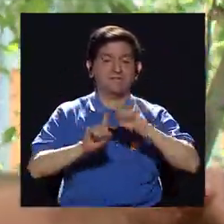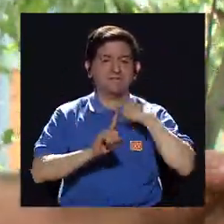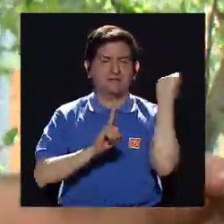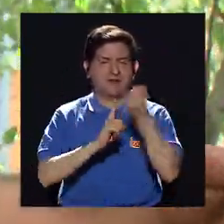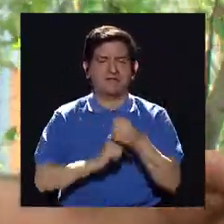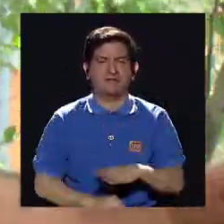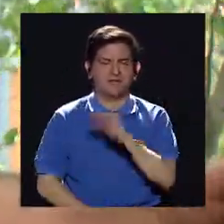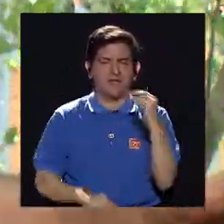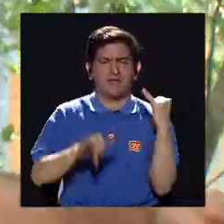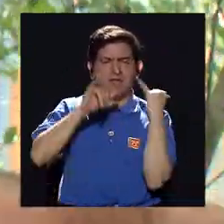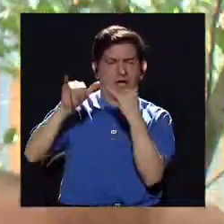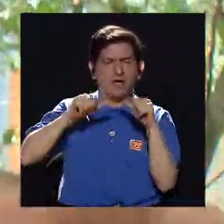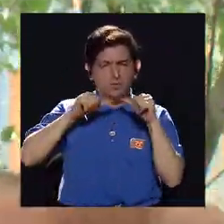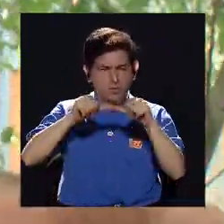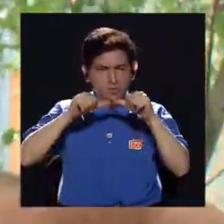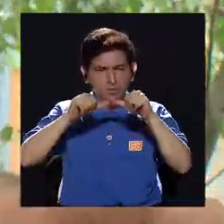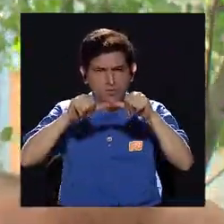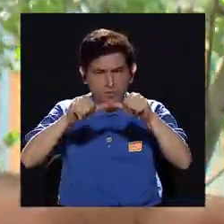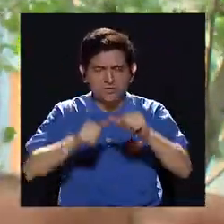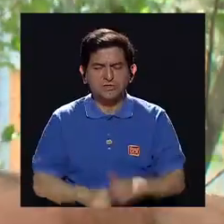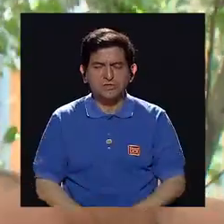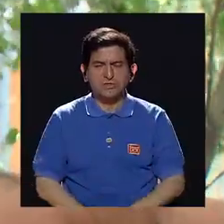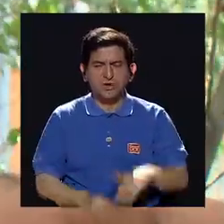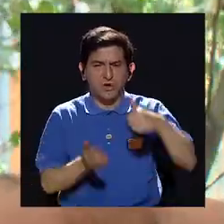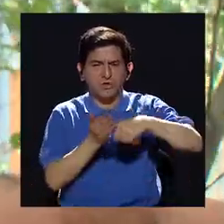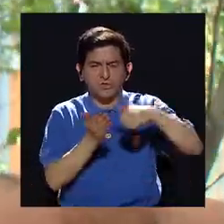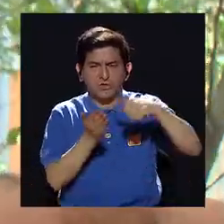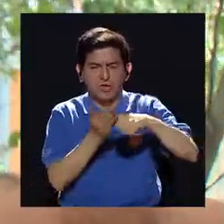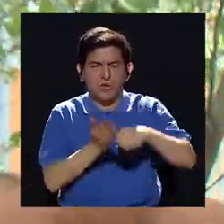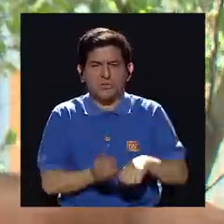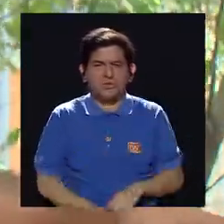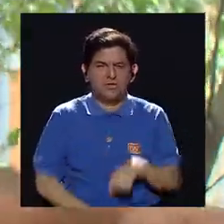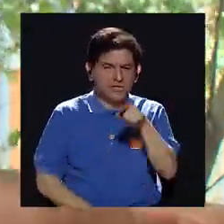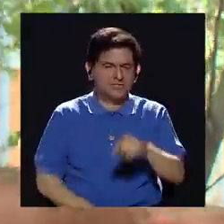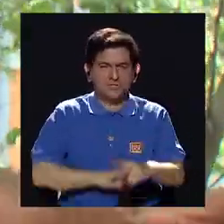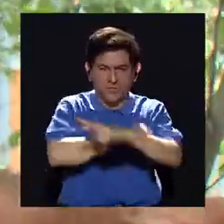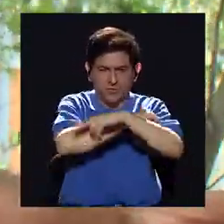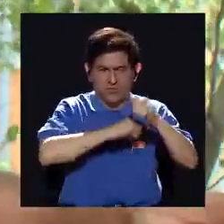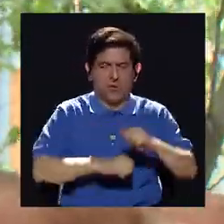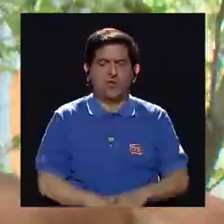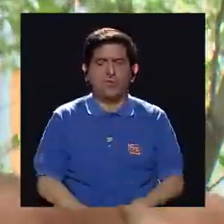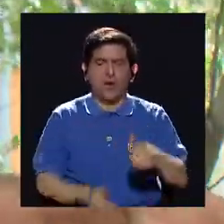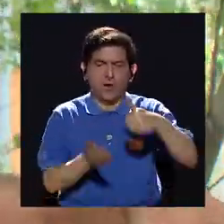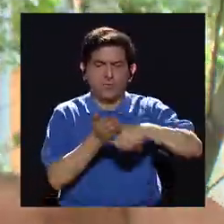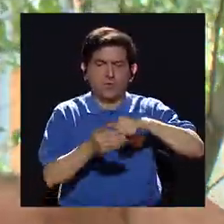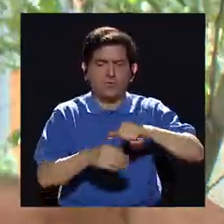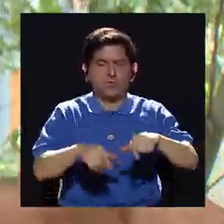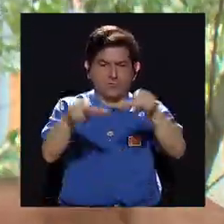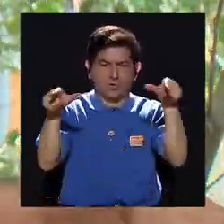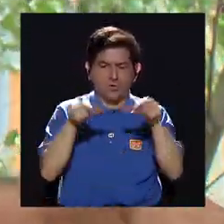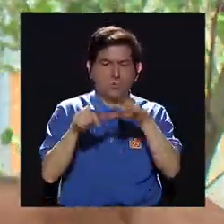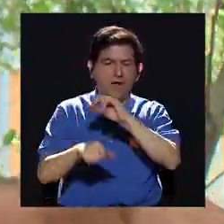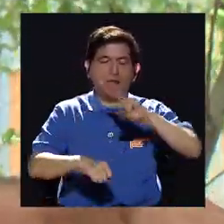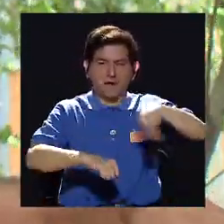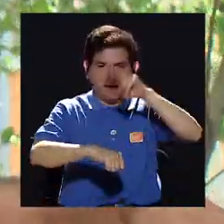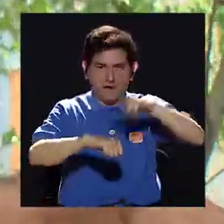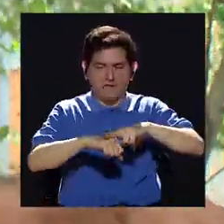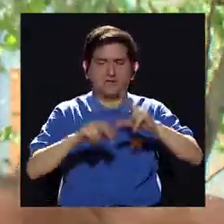acusaciones sucesivas de fraude de las elecciones locales e inclusive nacionales en Nicaragua.